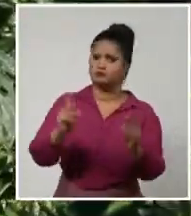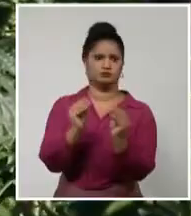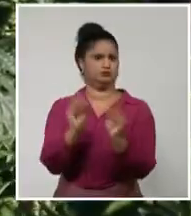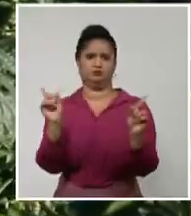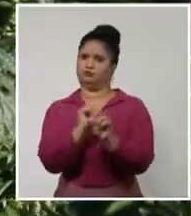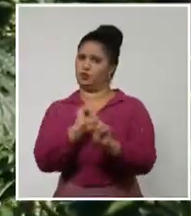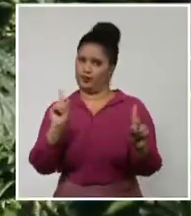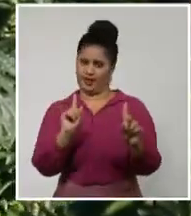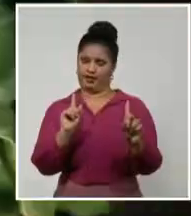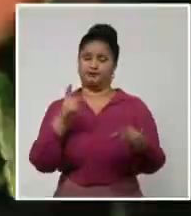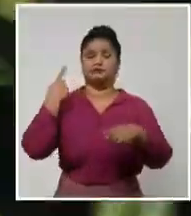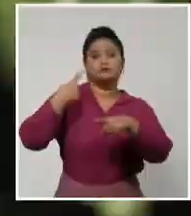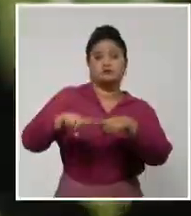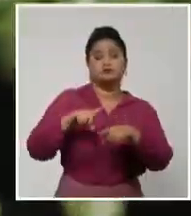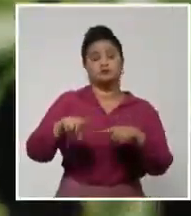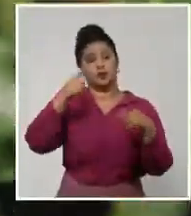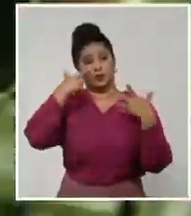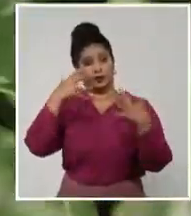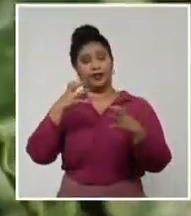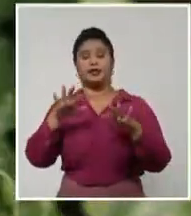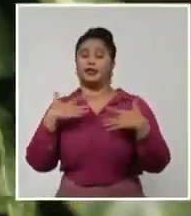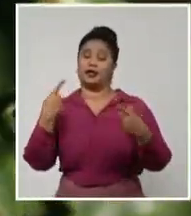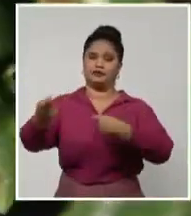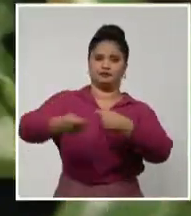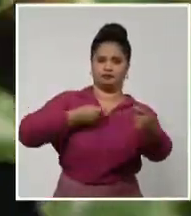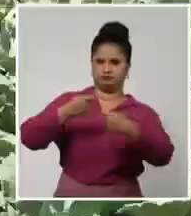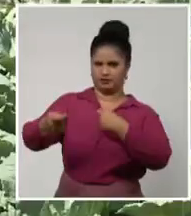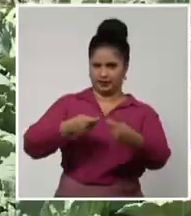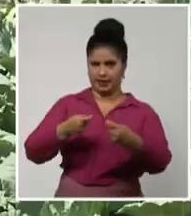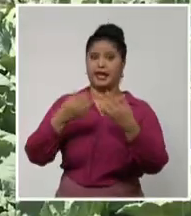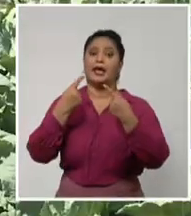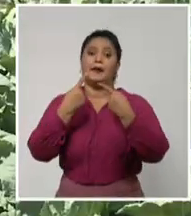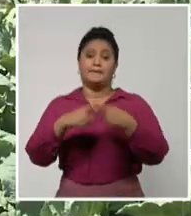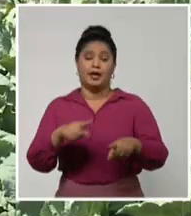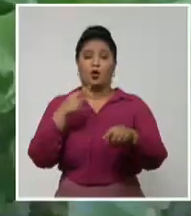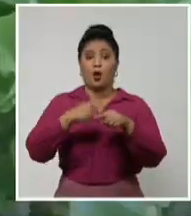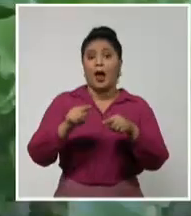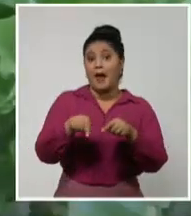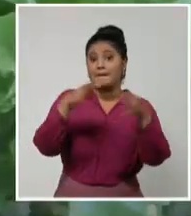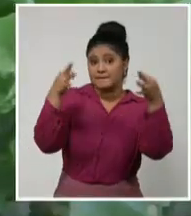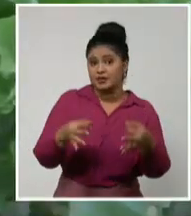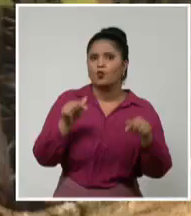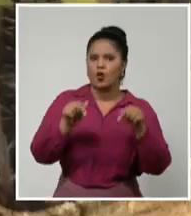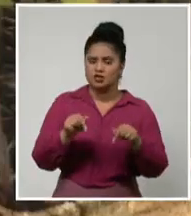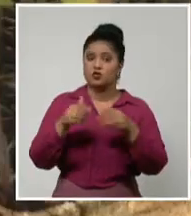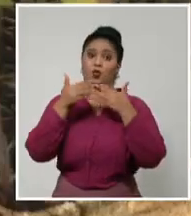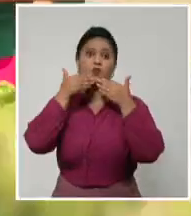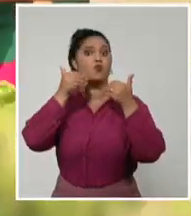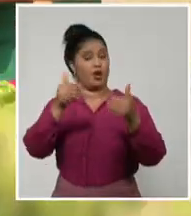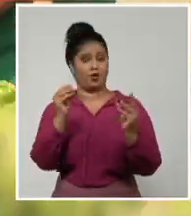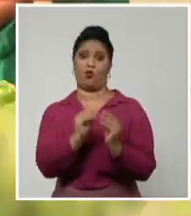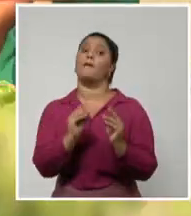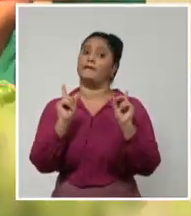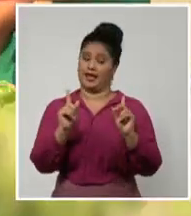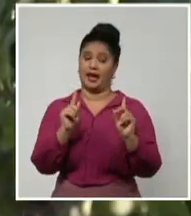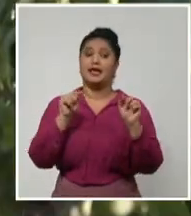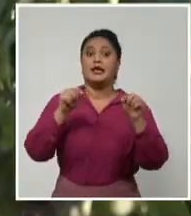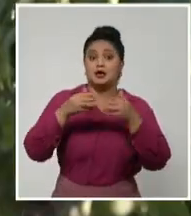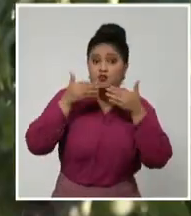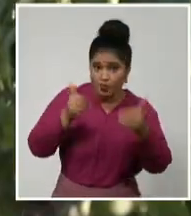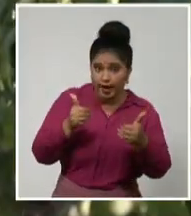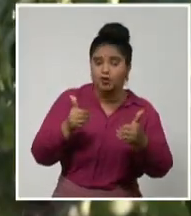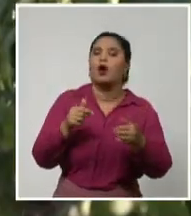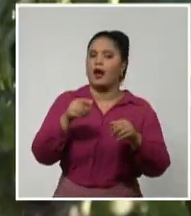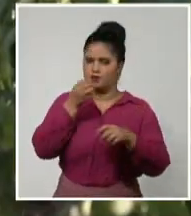como los modelos de gestión, la comercialización y las relaciones entre los diferentes actores económicos. Solo una mirada integral